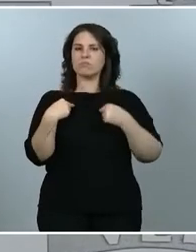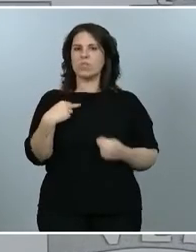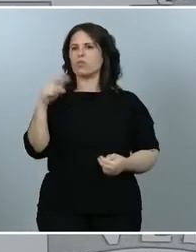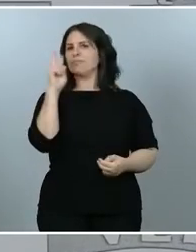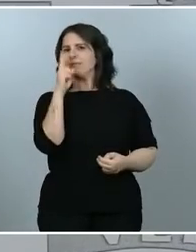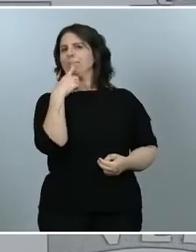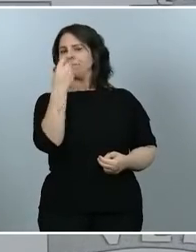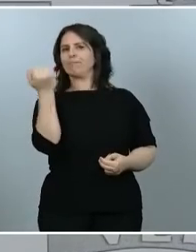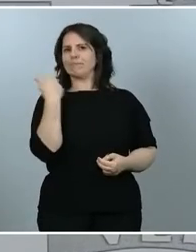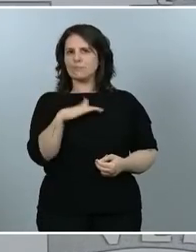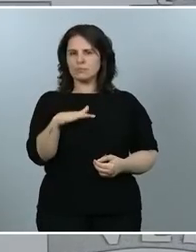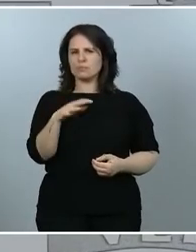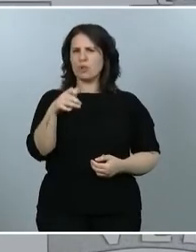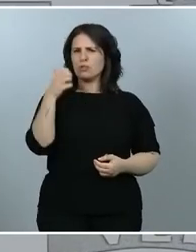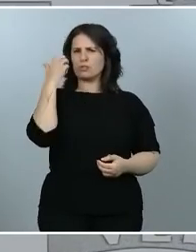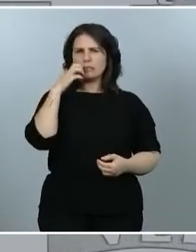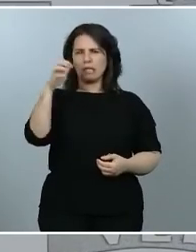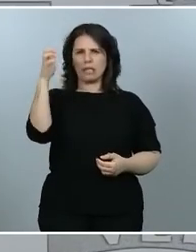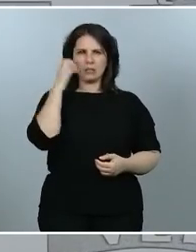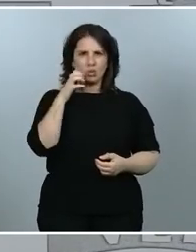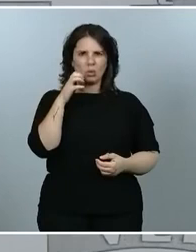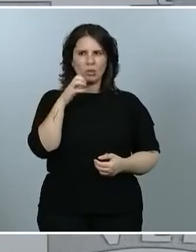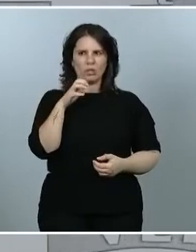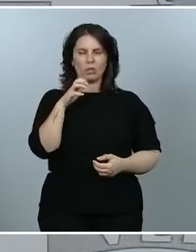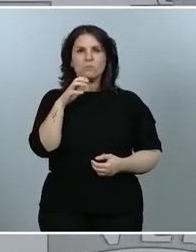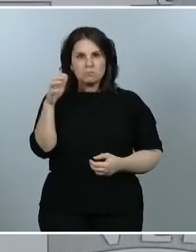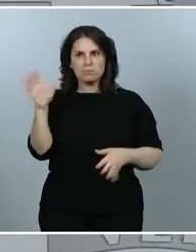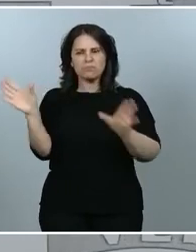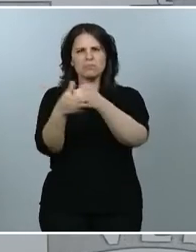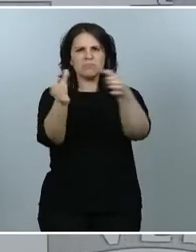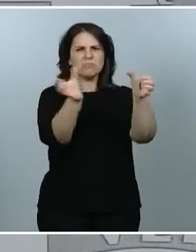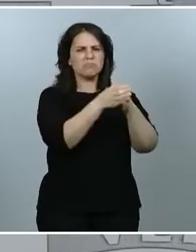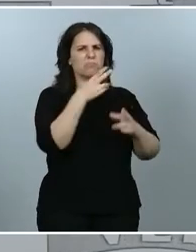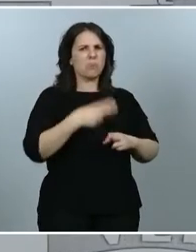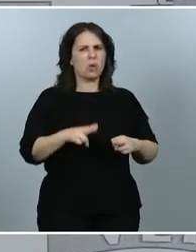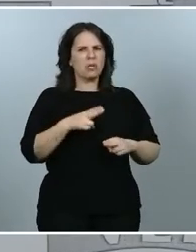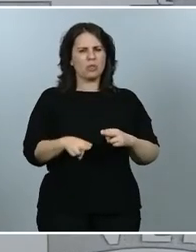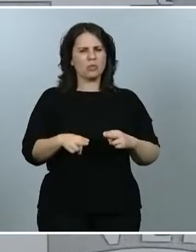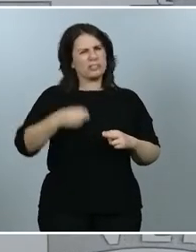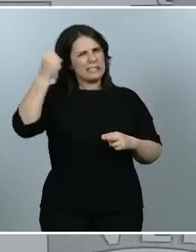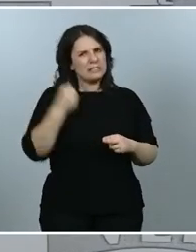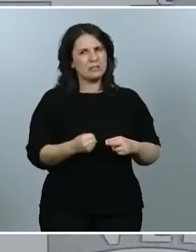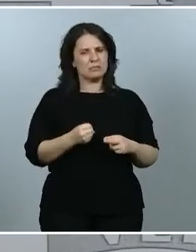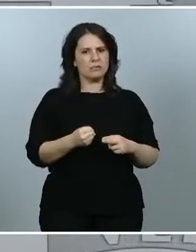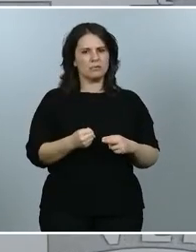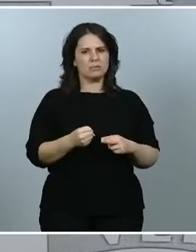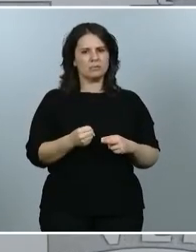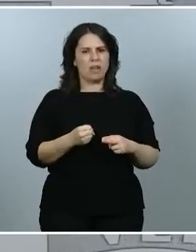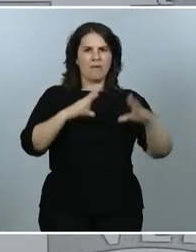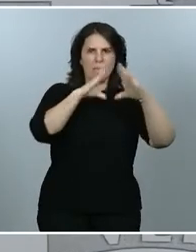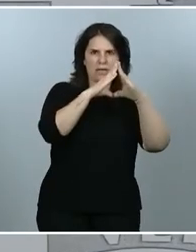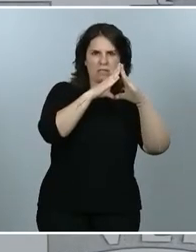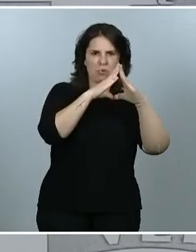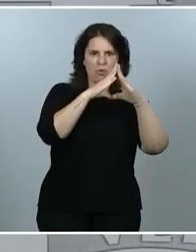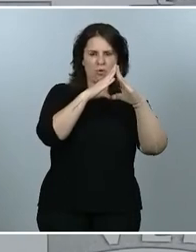políticas que traten de empecinarse en vincular feminismo y una causa en la cual yo creo que puede abrazar la mayoría de ciudadanos